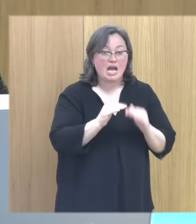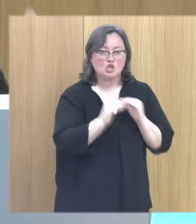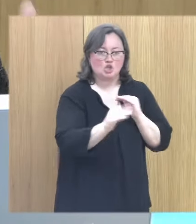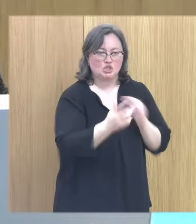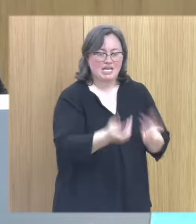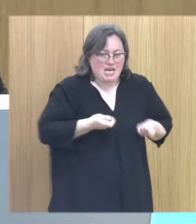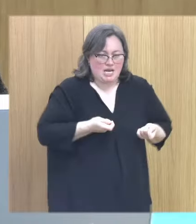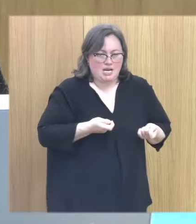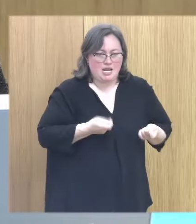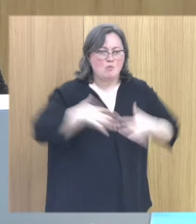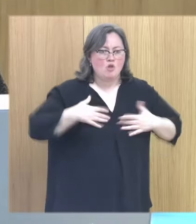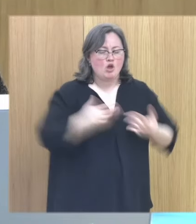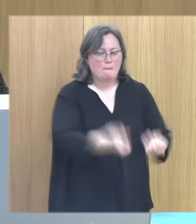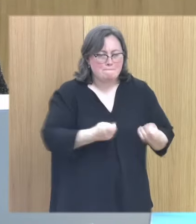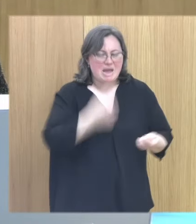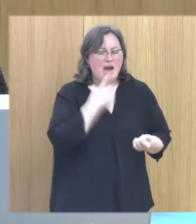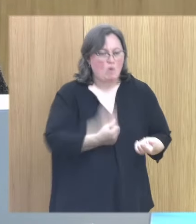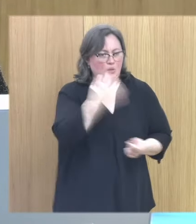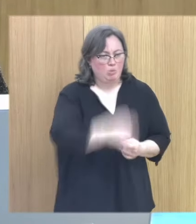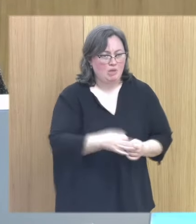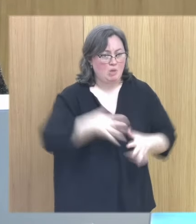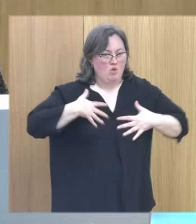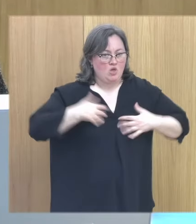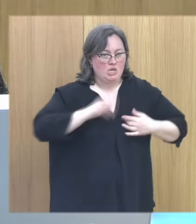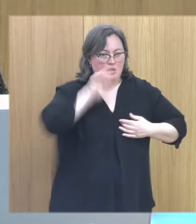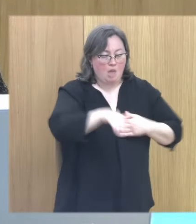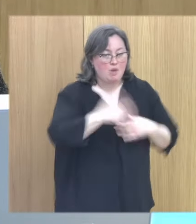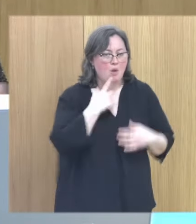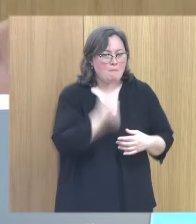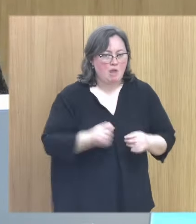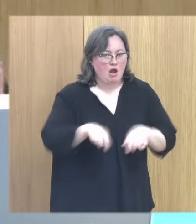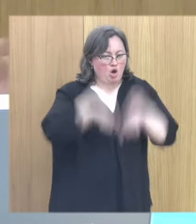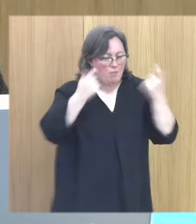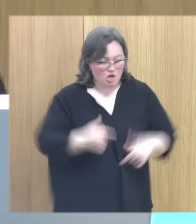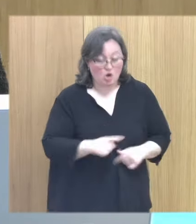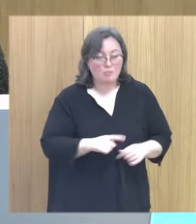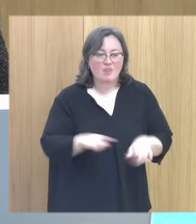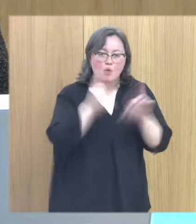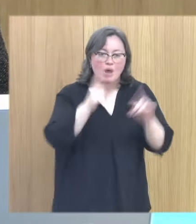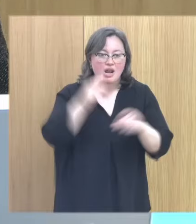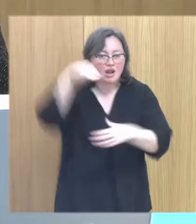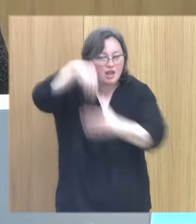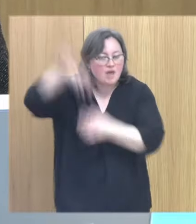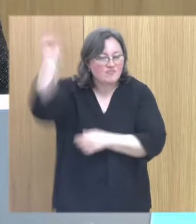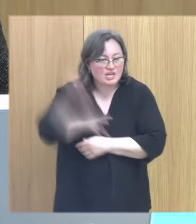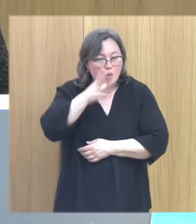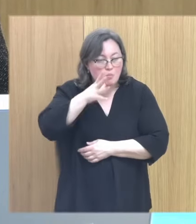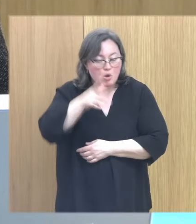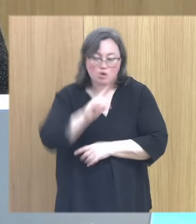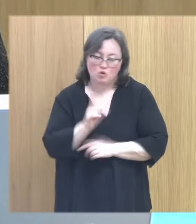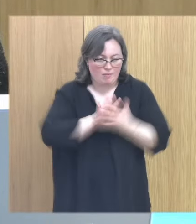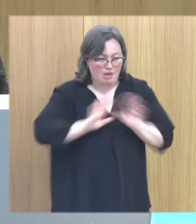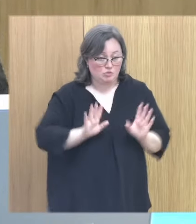que puedas sostener todas las emociones que está viviendo sin que le desborden independientemente de entrar en que esas emociones son producidas por el